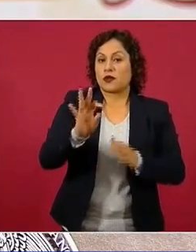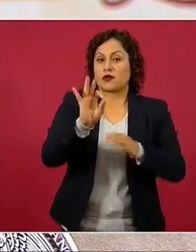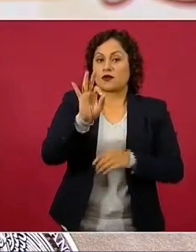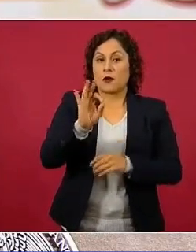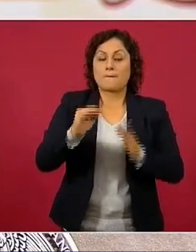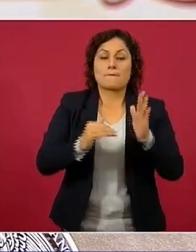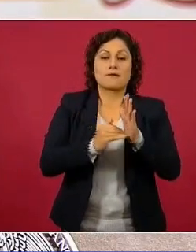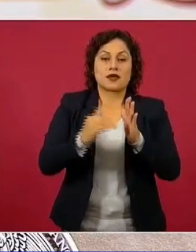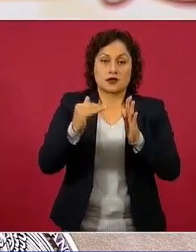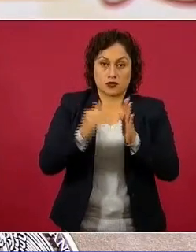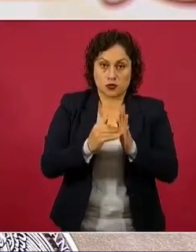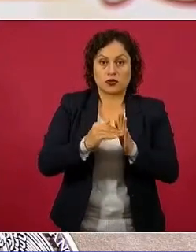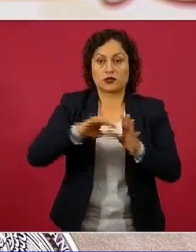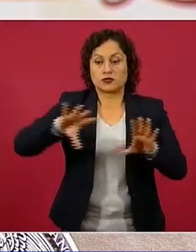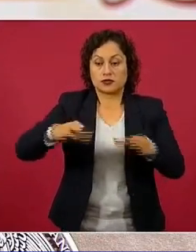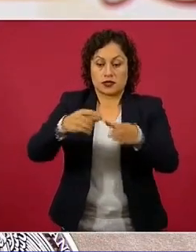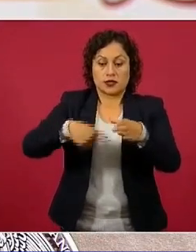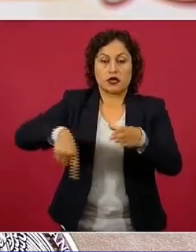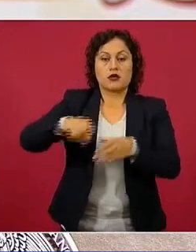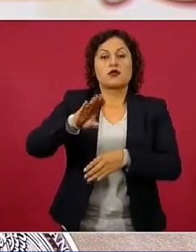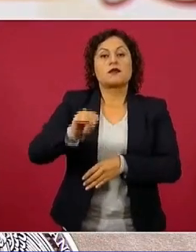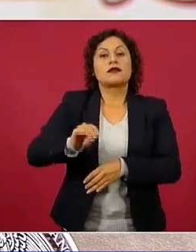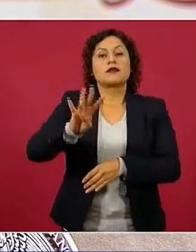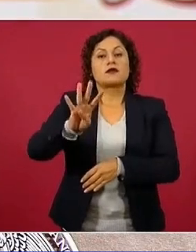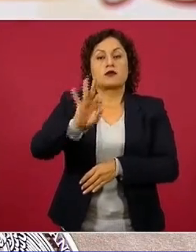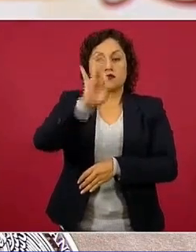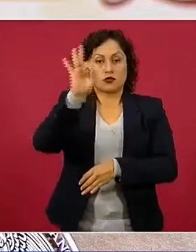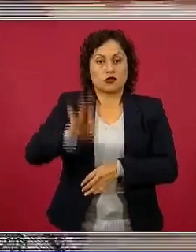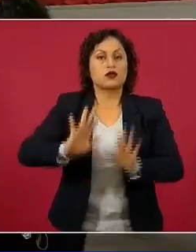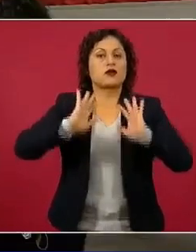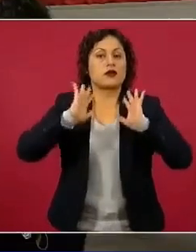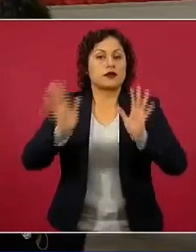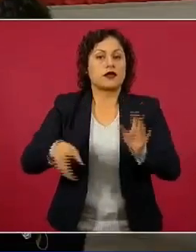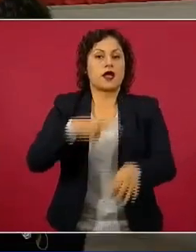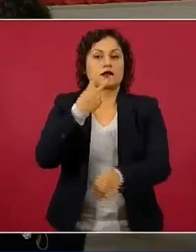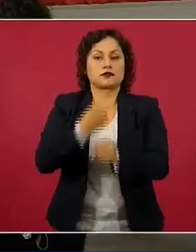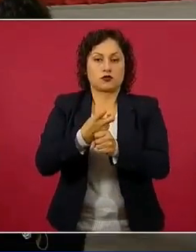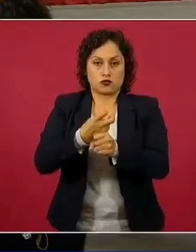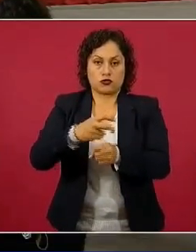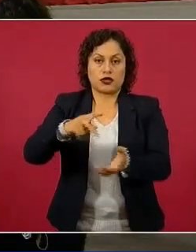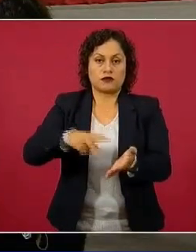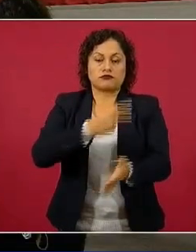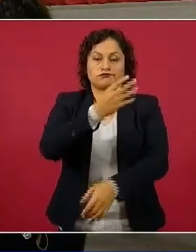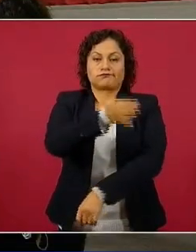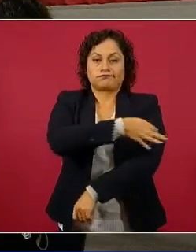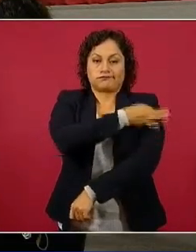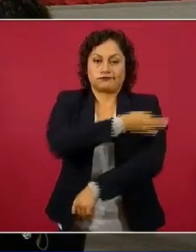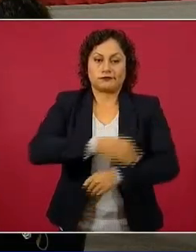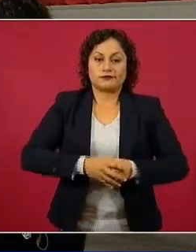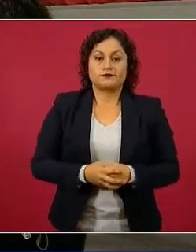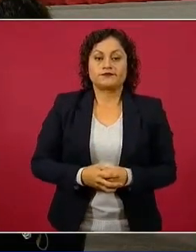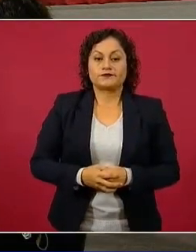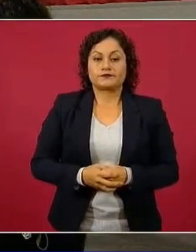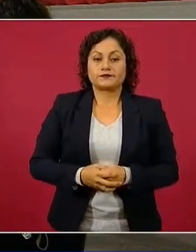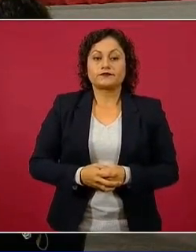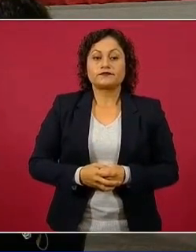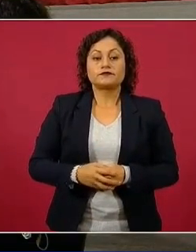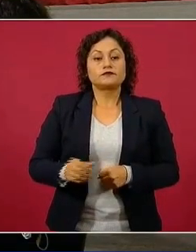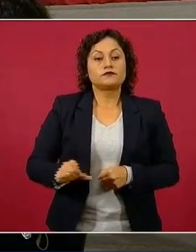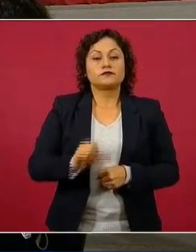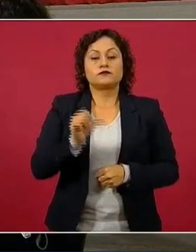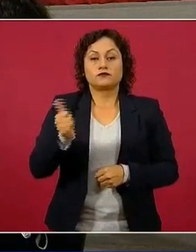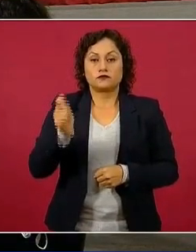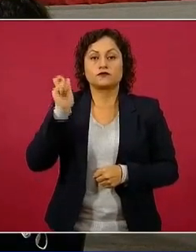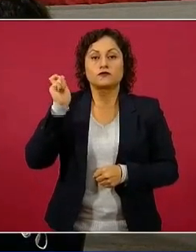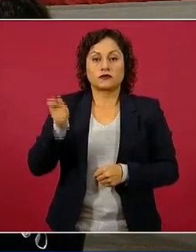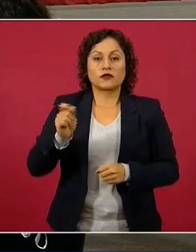94 por ciento de ellas ya tiene el esquema completo. Y esa misma estadística es la que corresponde para la cobertura, que es ya de